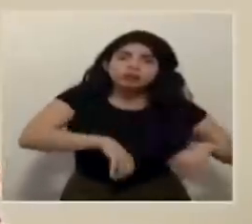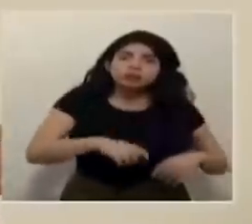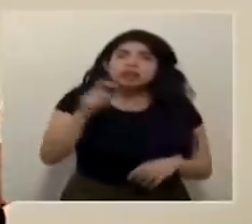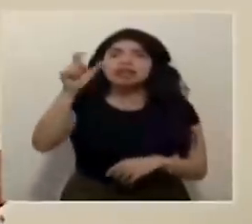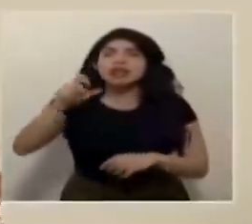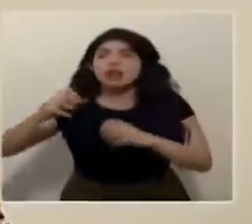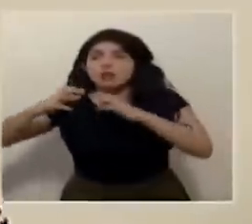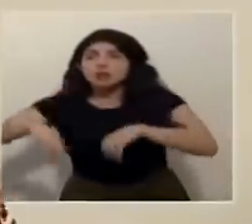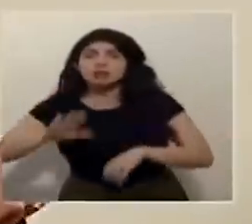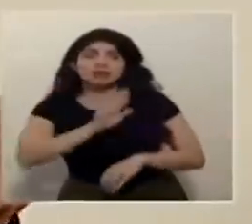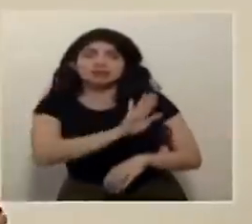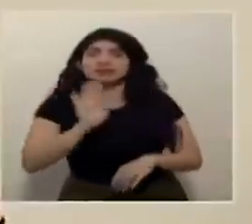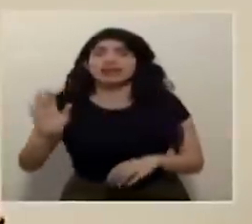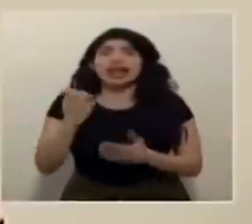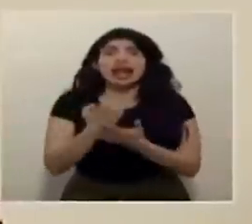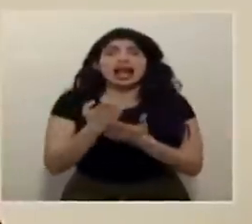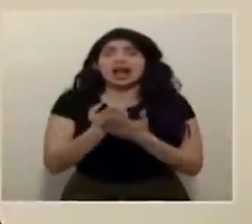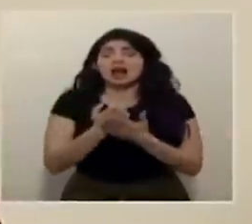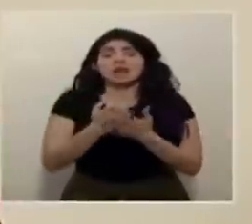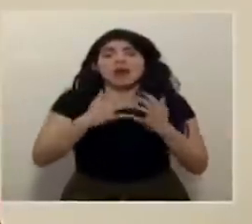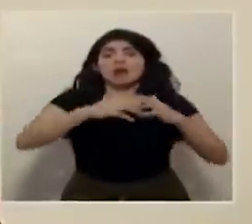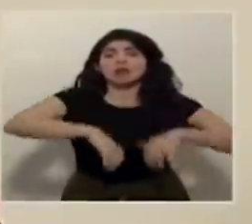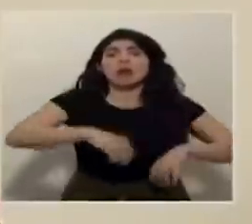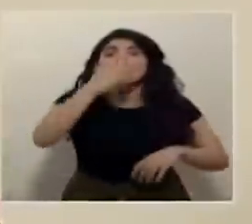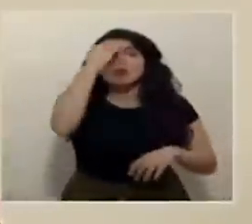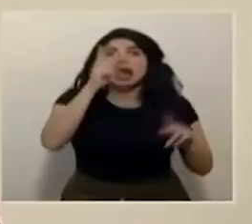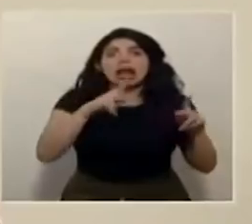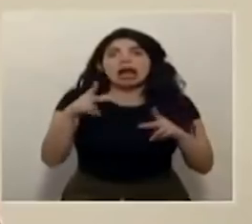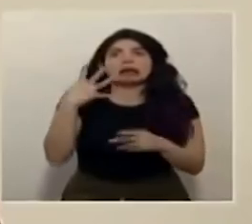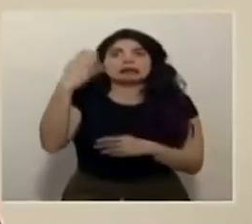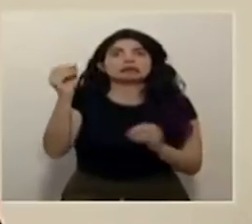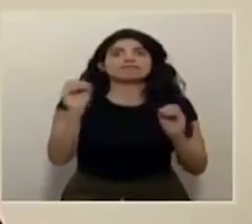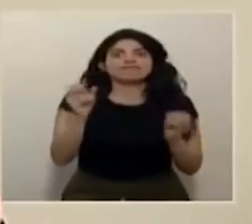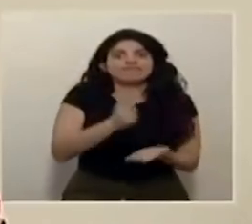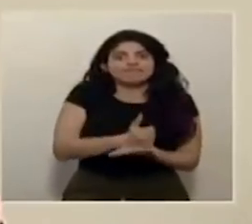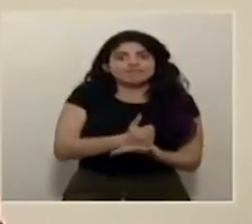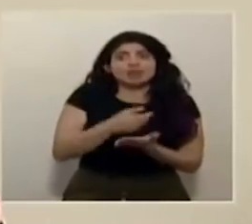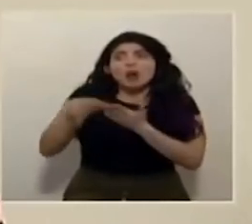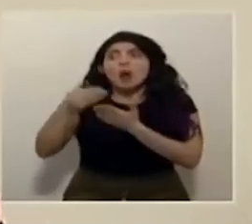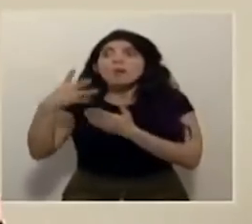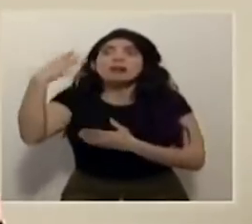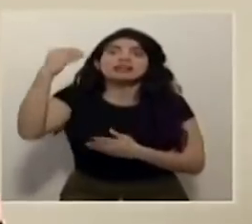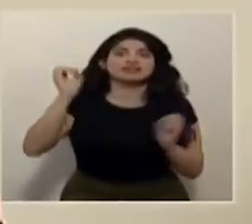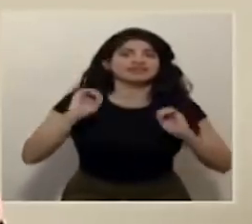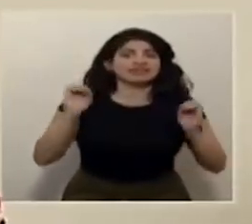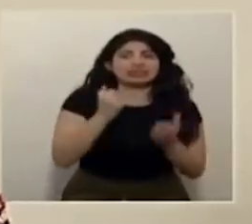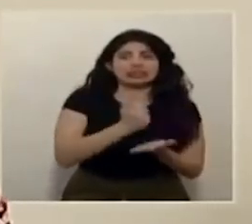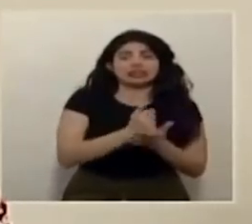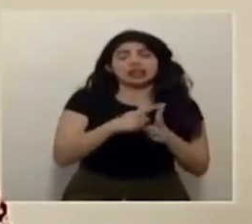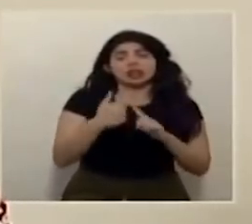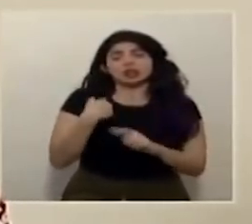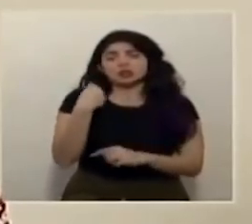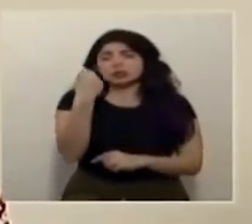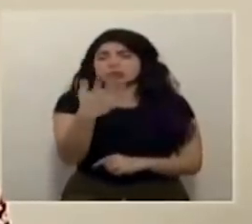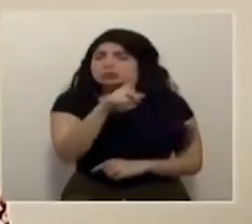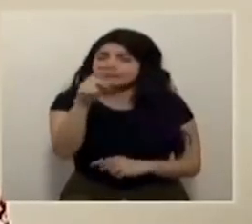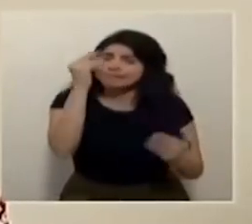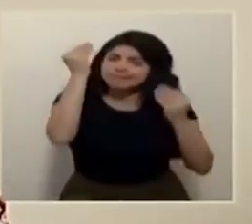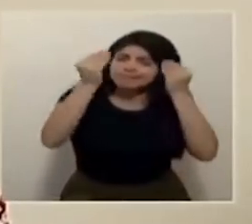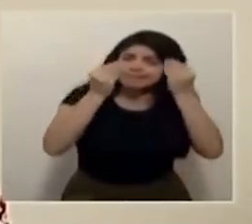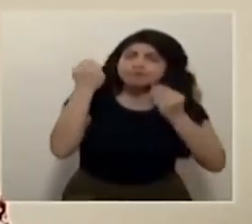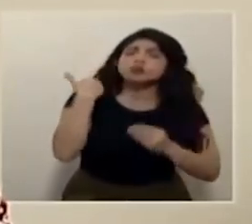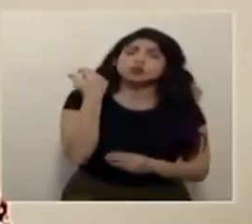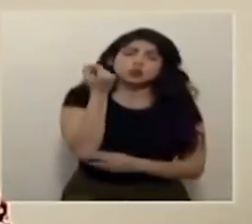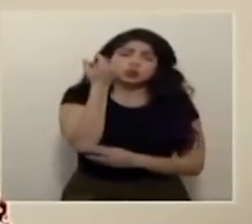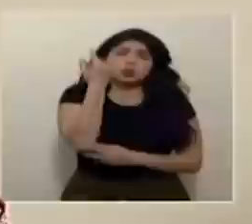económica, no hay. La gente no quiere salir, no quiere hacer actividad económica. Esa es una reflexión que quería traer porque yo sé y